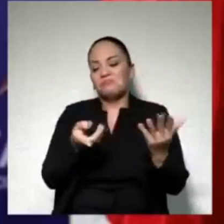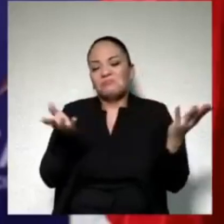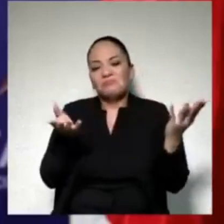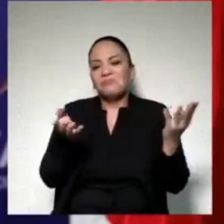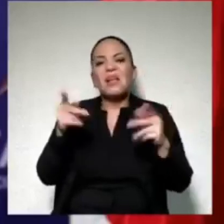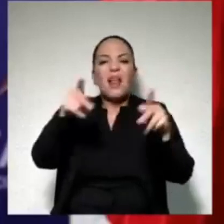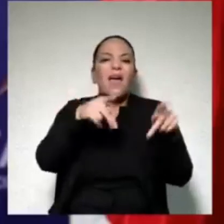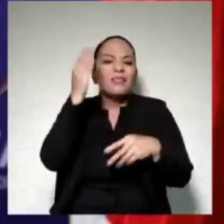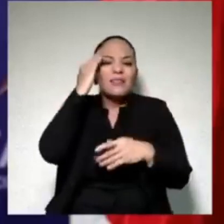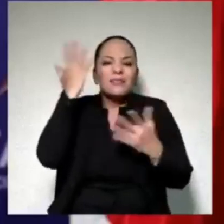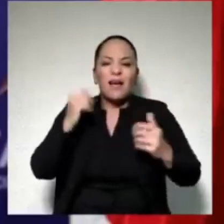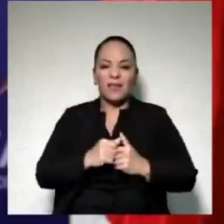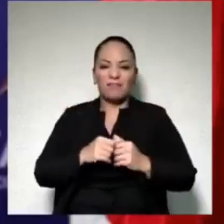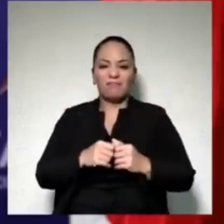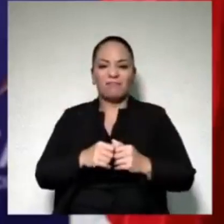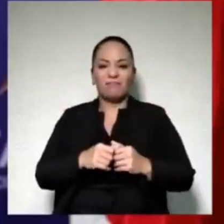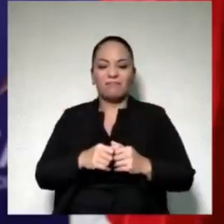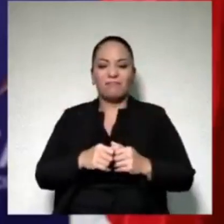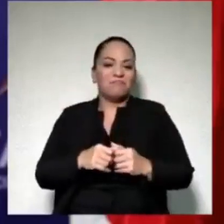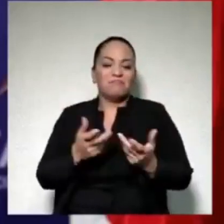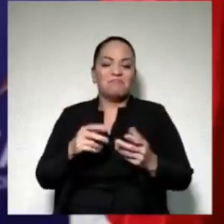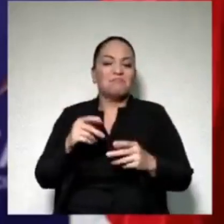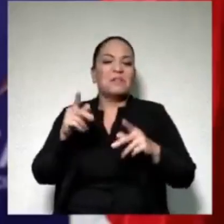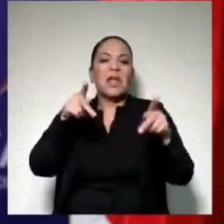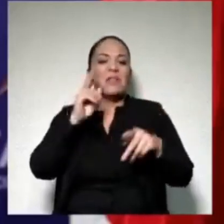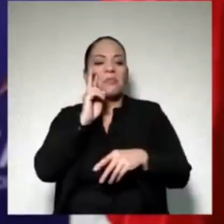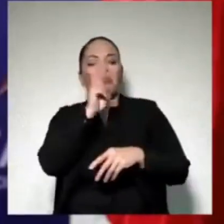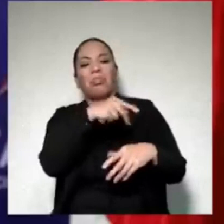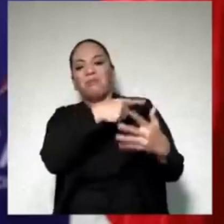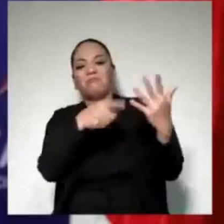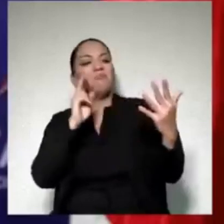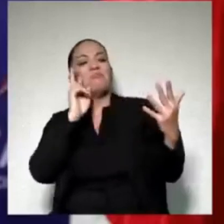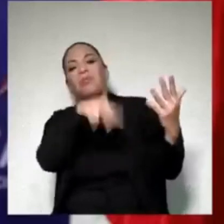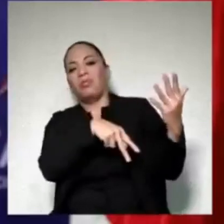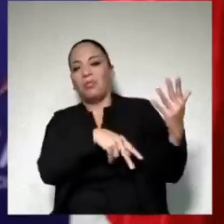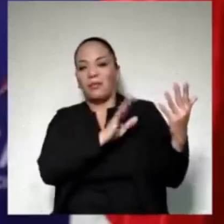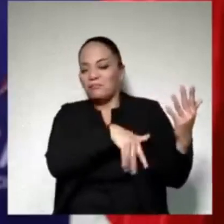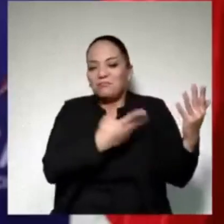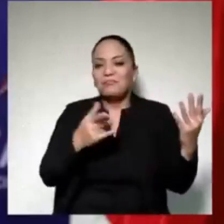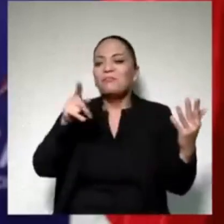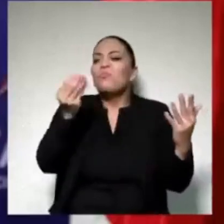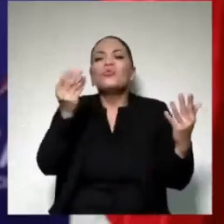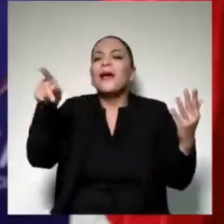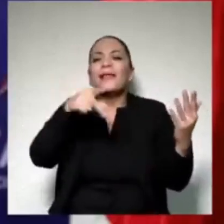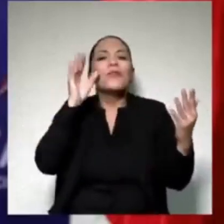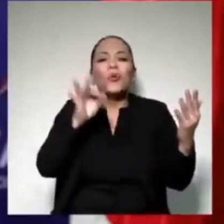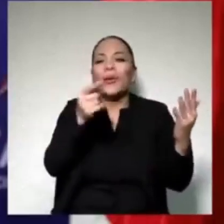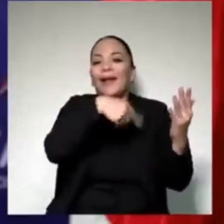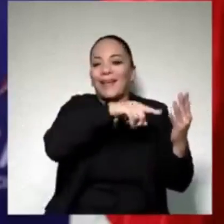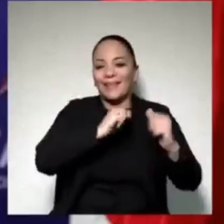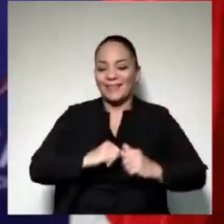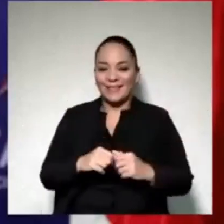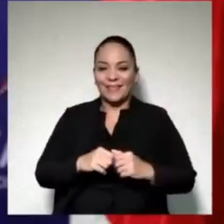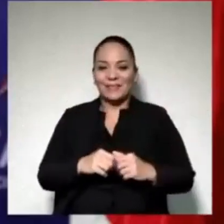¿saben qué, señores? Sigan berreando. O porque la gente no les pone atención o no les cree. Entonces, nosotros,